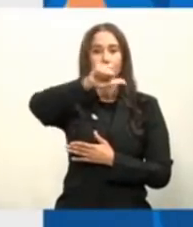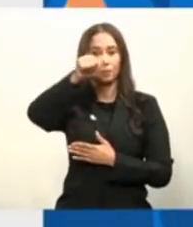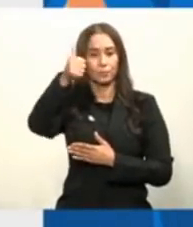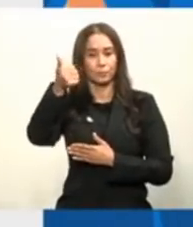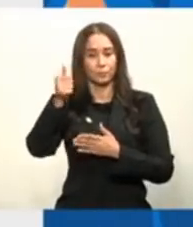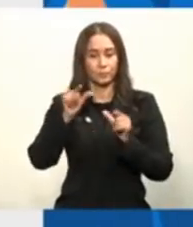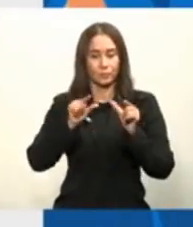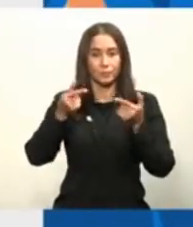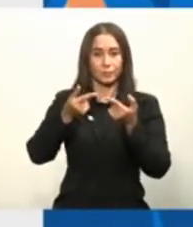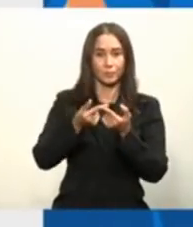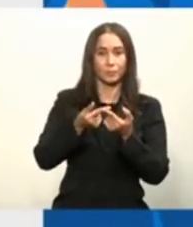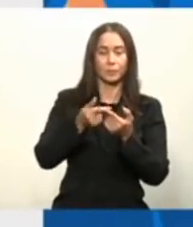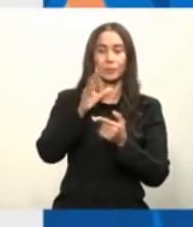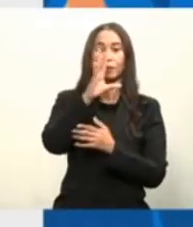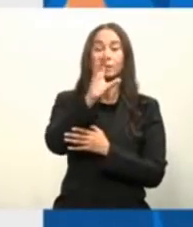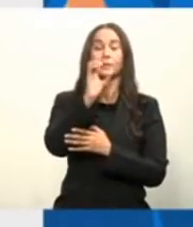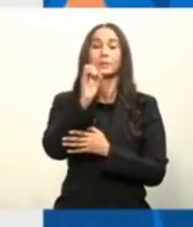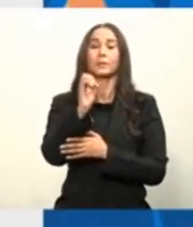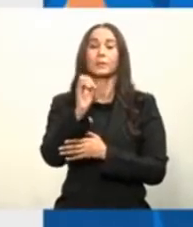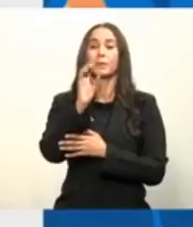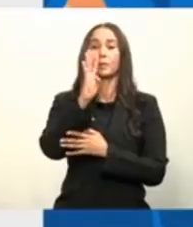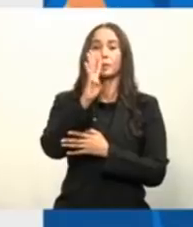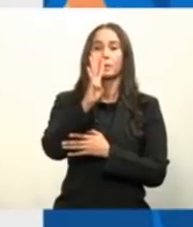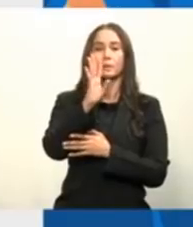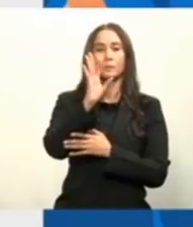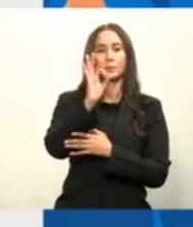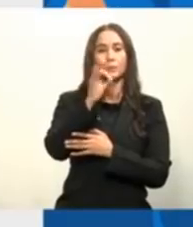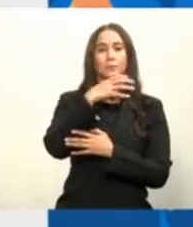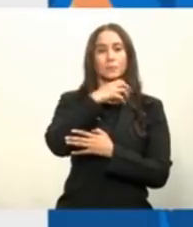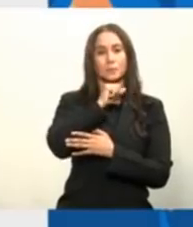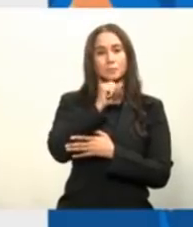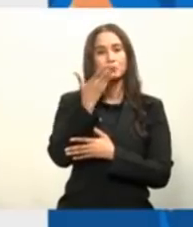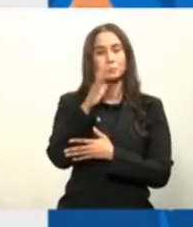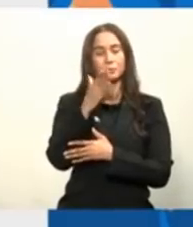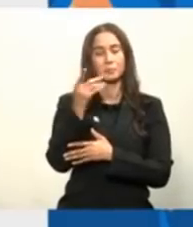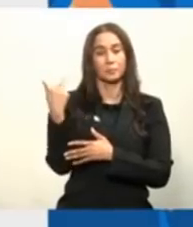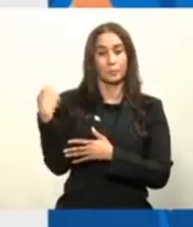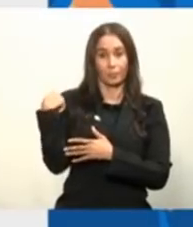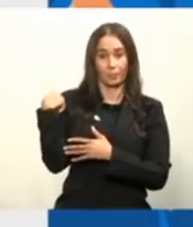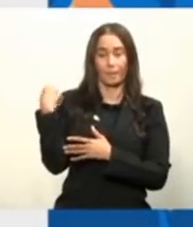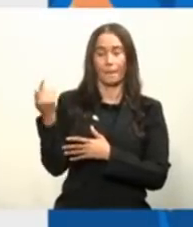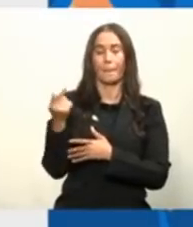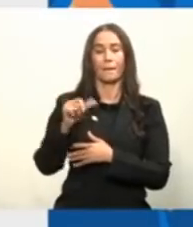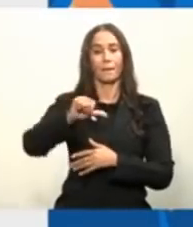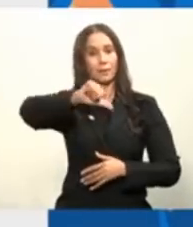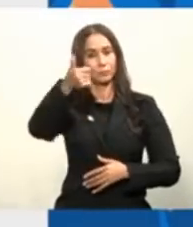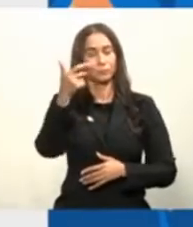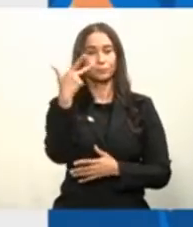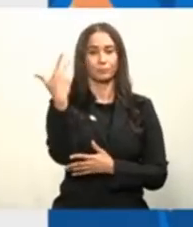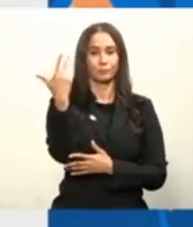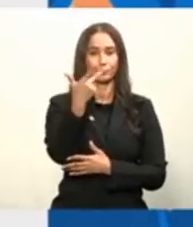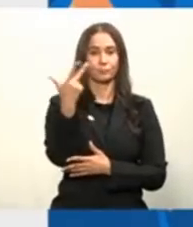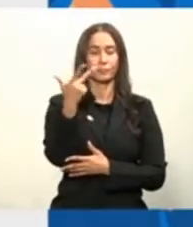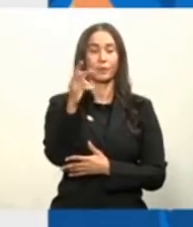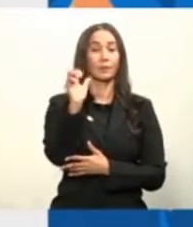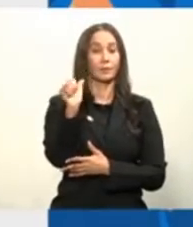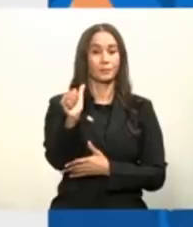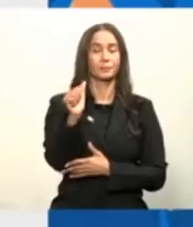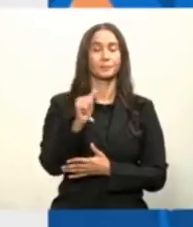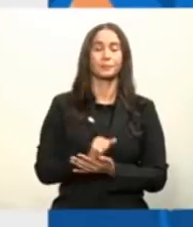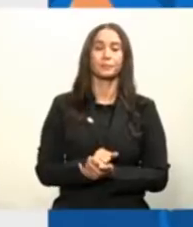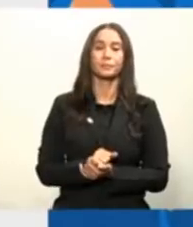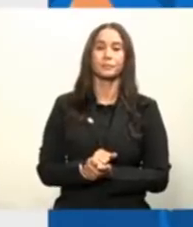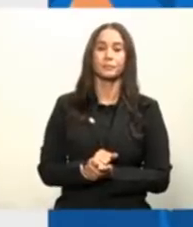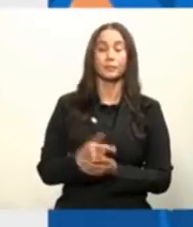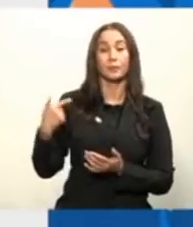que tenga de 50 a 59 años. En la fase 3B, vamos a